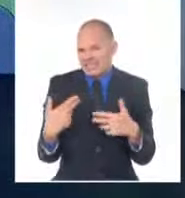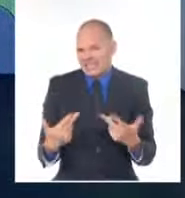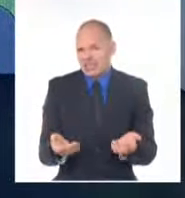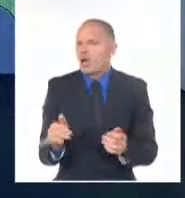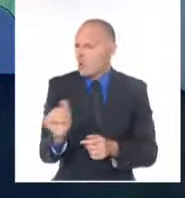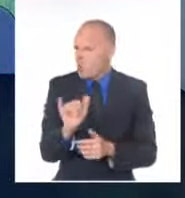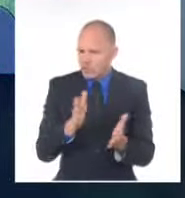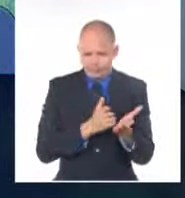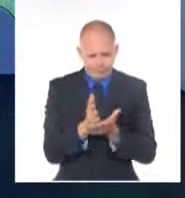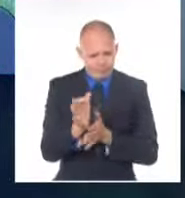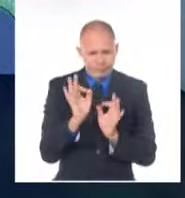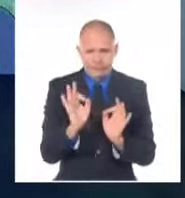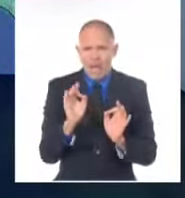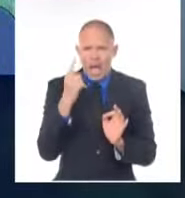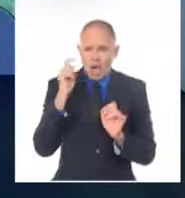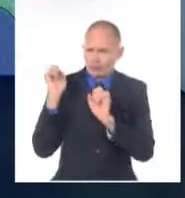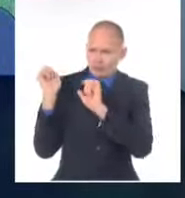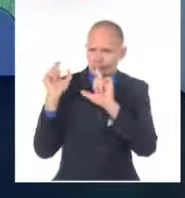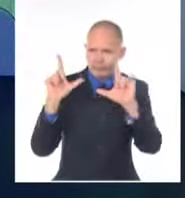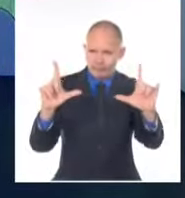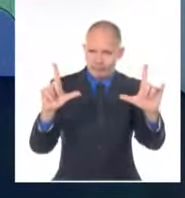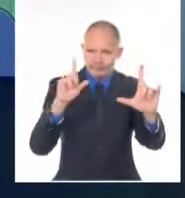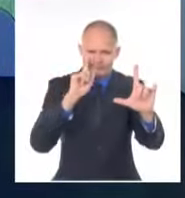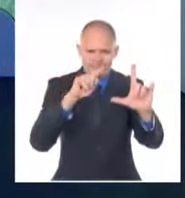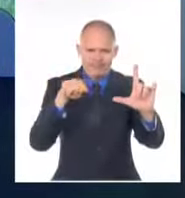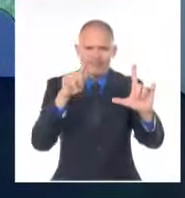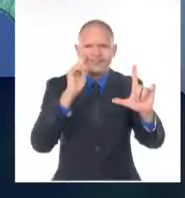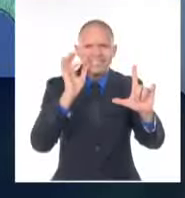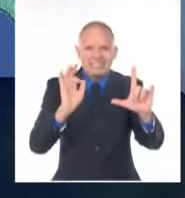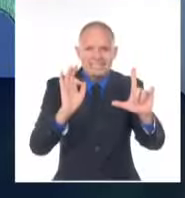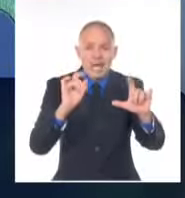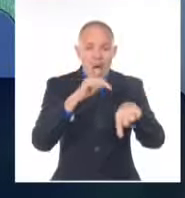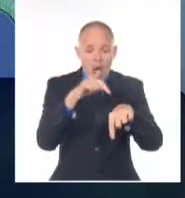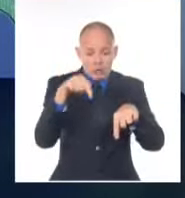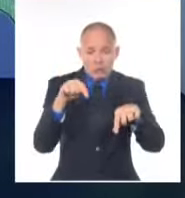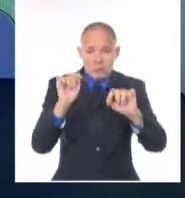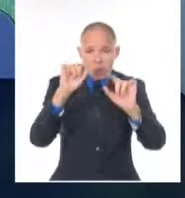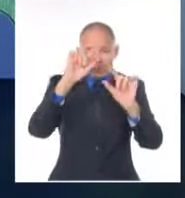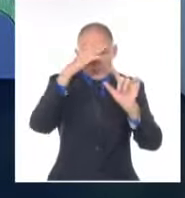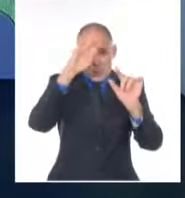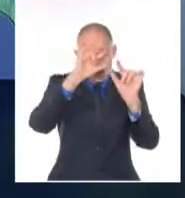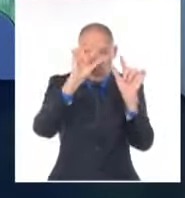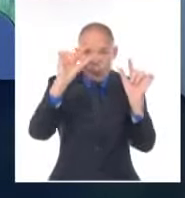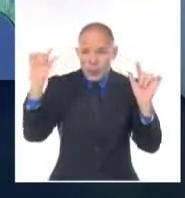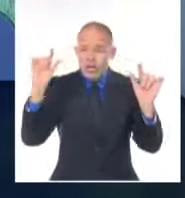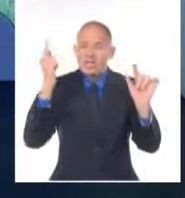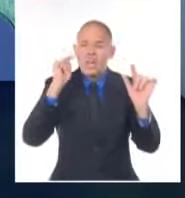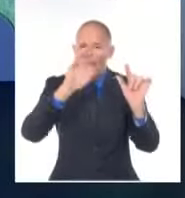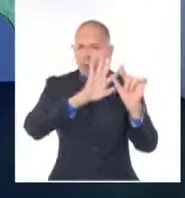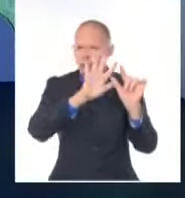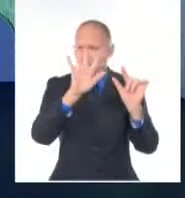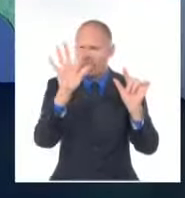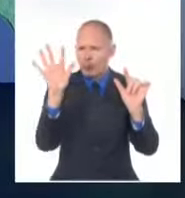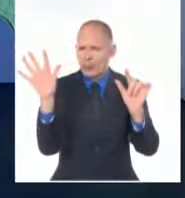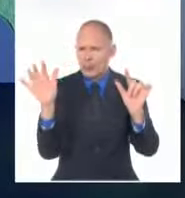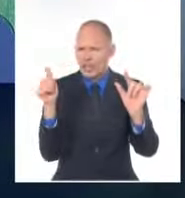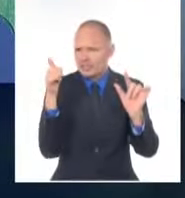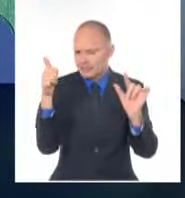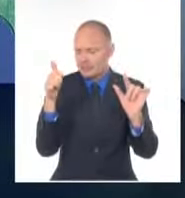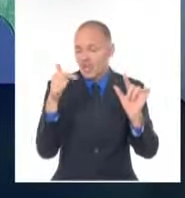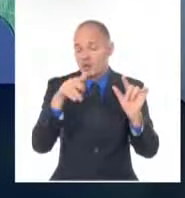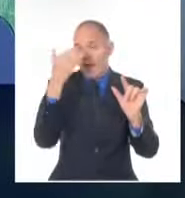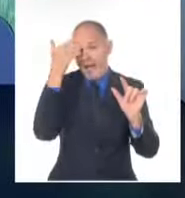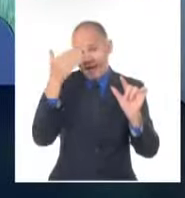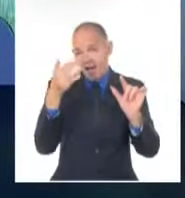condiciones. En una imagen más ampliada del satélite se observa cómo a esta hora predomina la poca nubosidad en todo el territorio nacional relacionada con la influencia de las altas